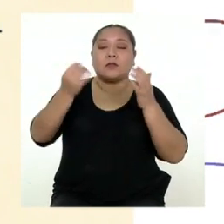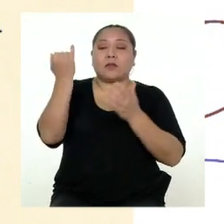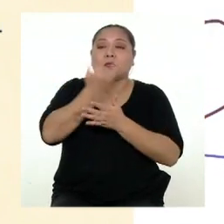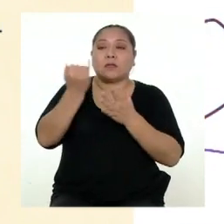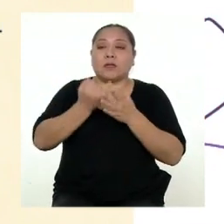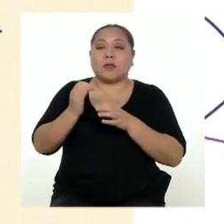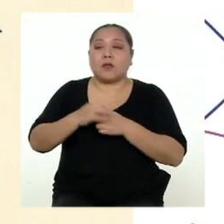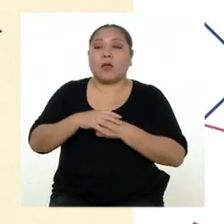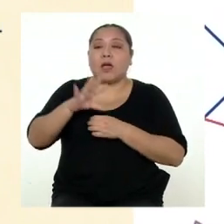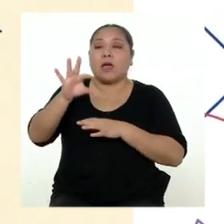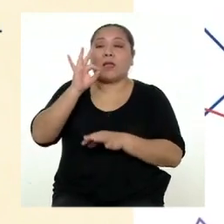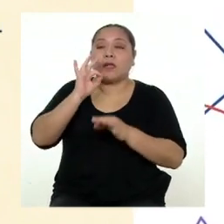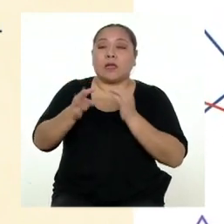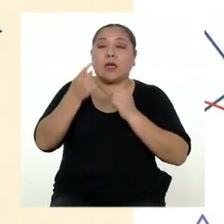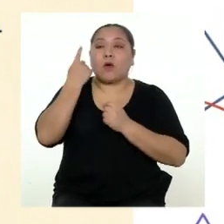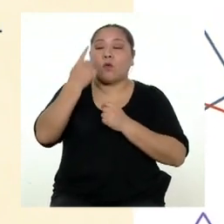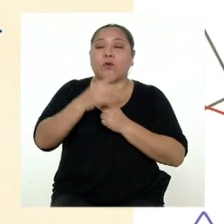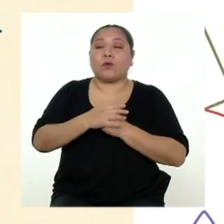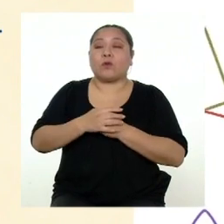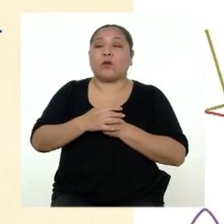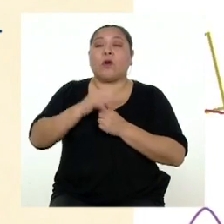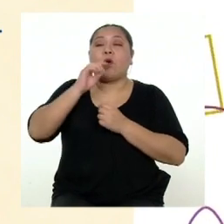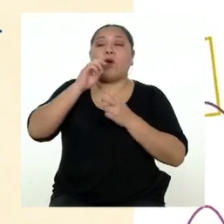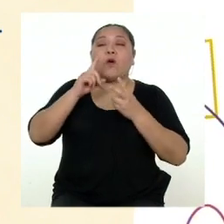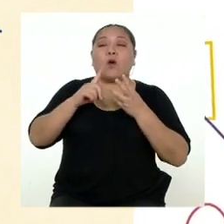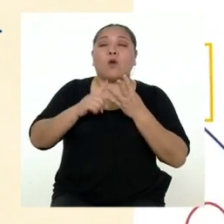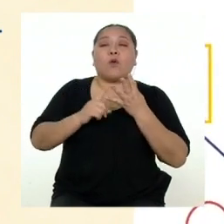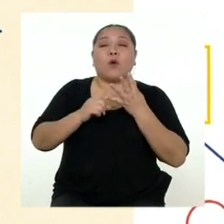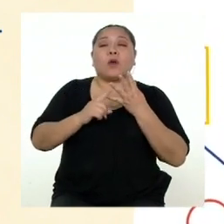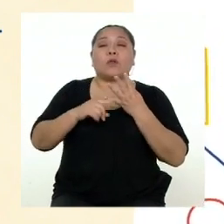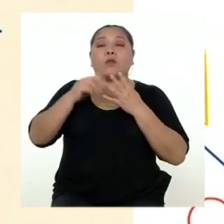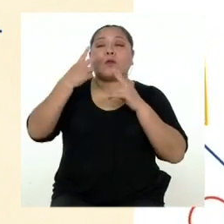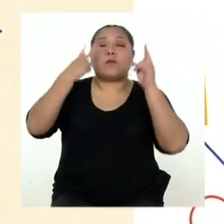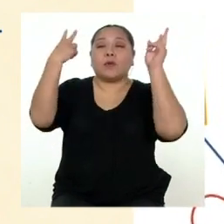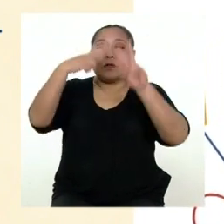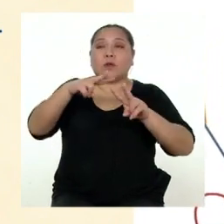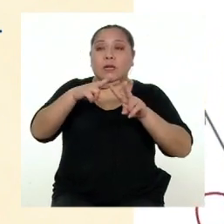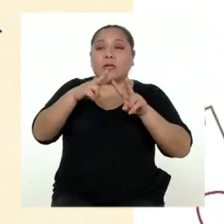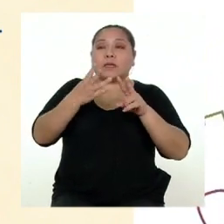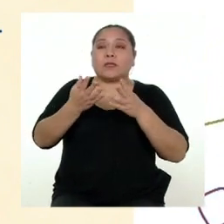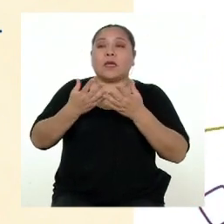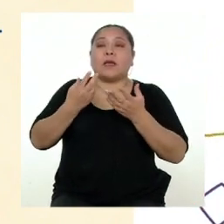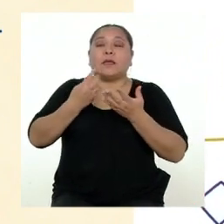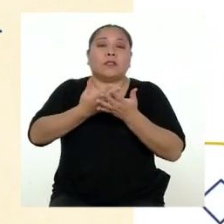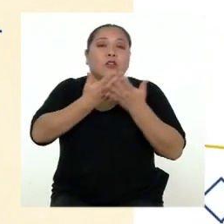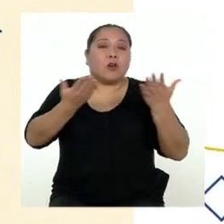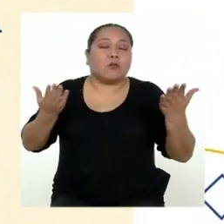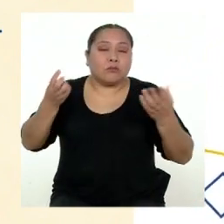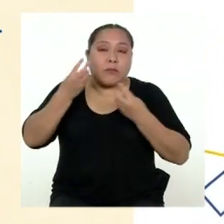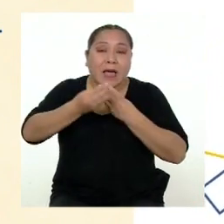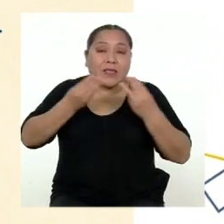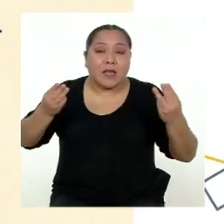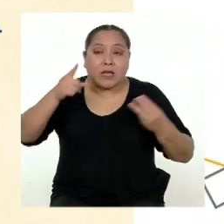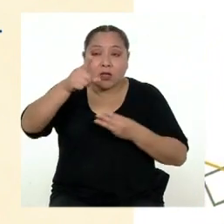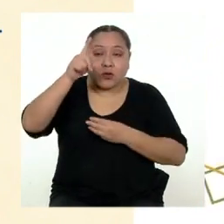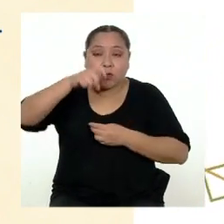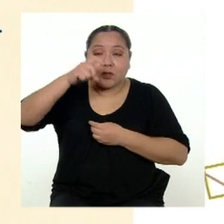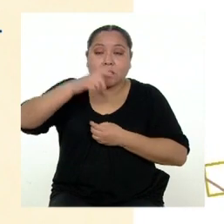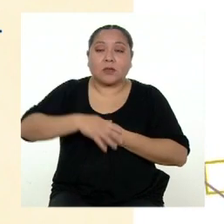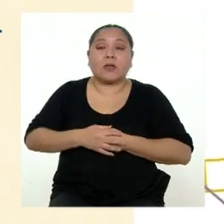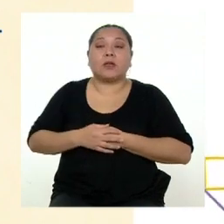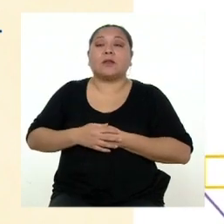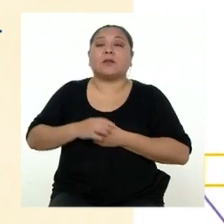infografía. 4. Visualiza la logística de la infografía, todos los materiales que necesitas. 5.